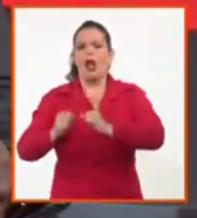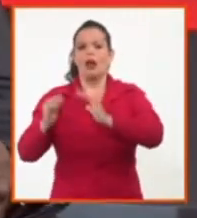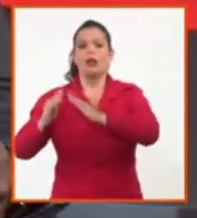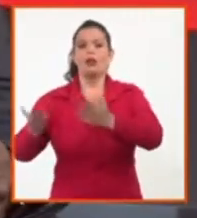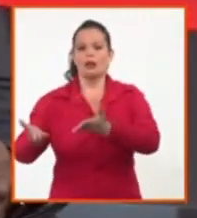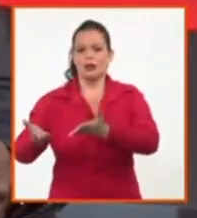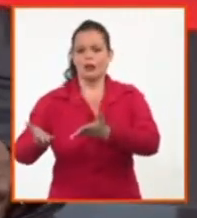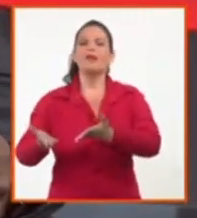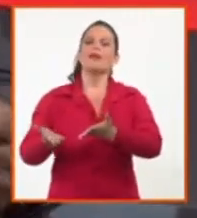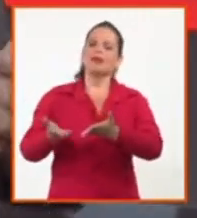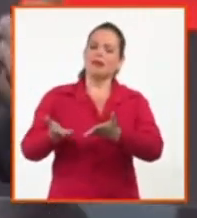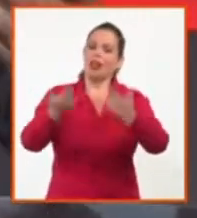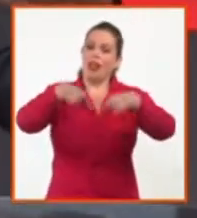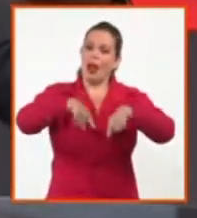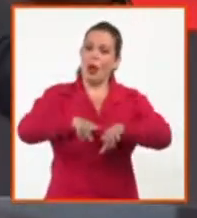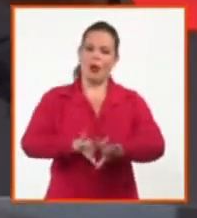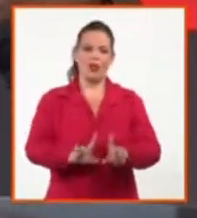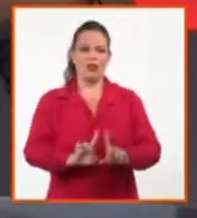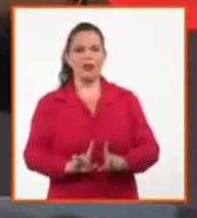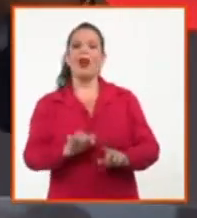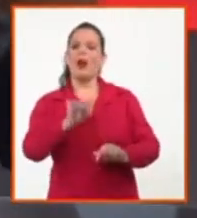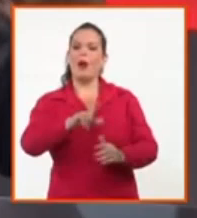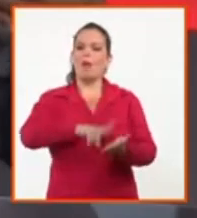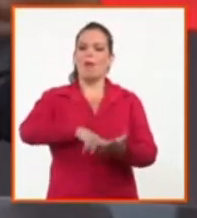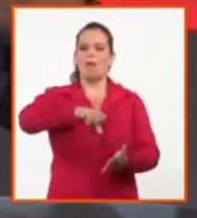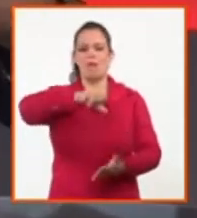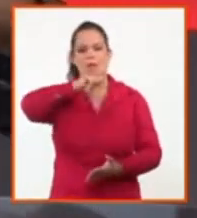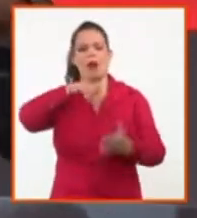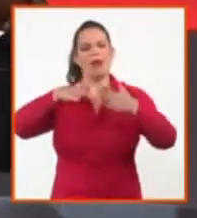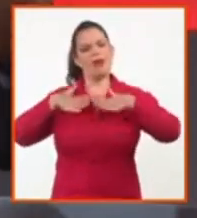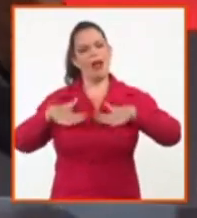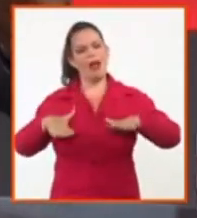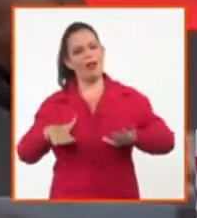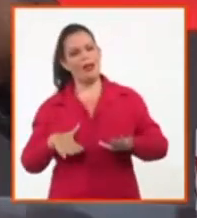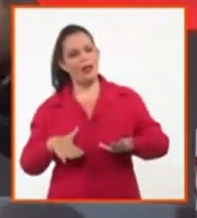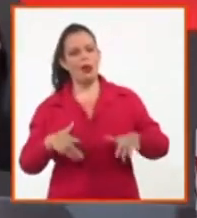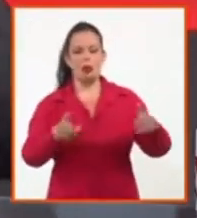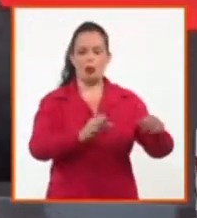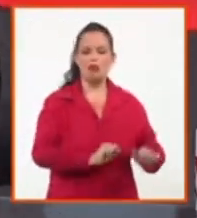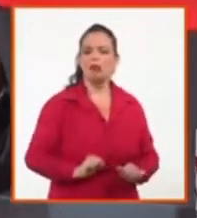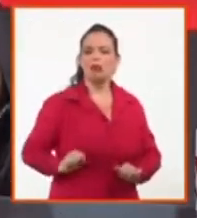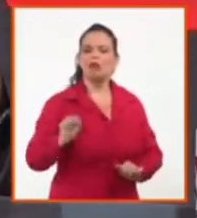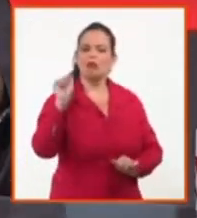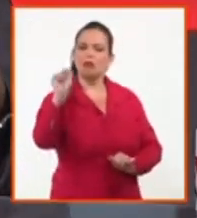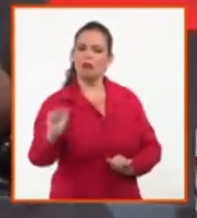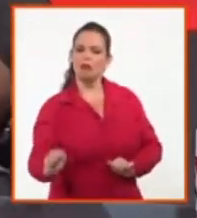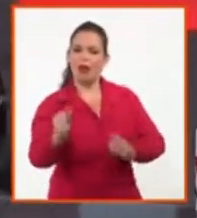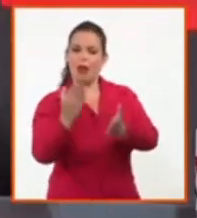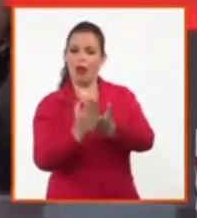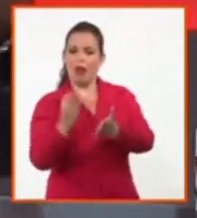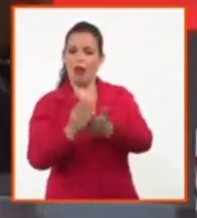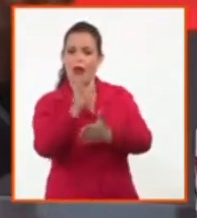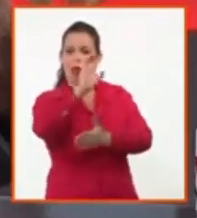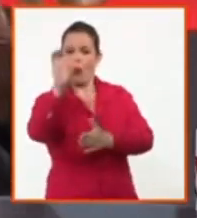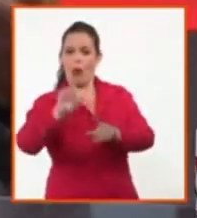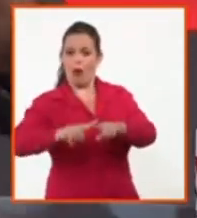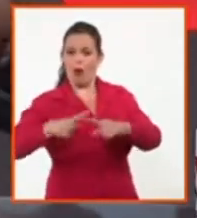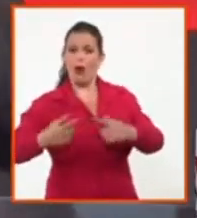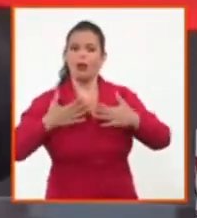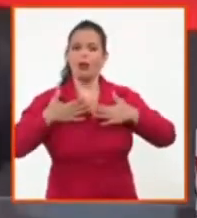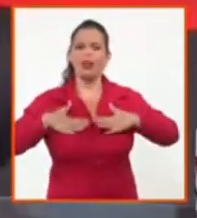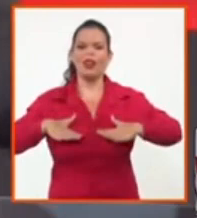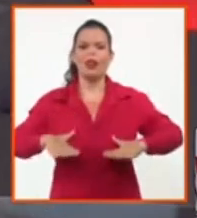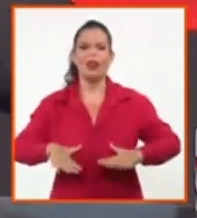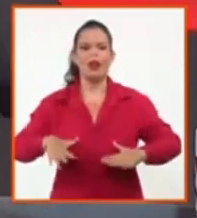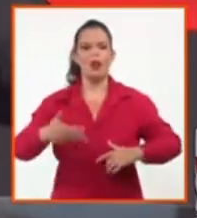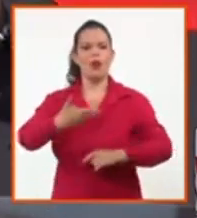esa tranquilidad con la cual enviamos a nuestros hijos y nietos a la escuela con la garantía de que llevamos más allá de